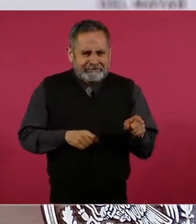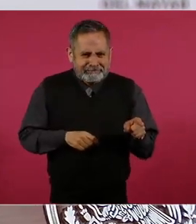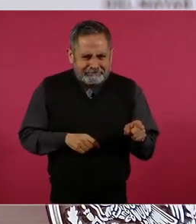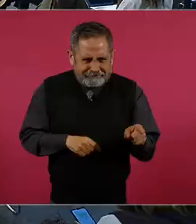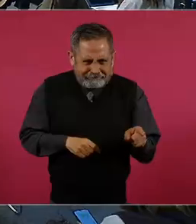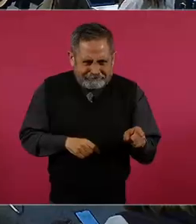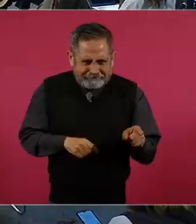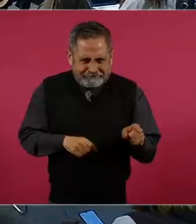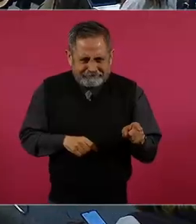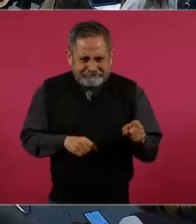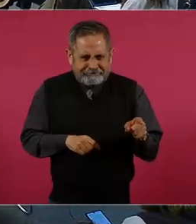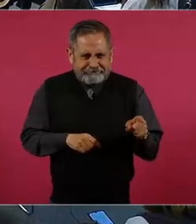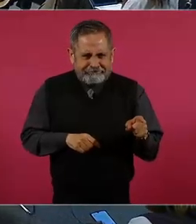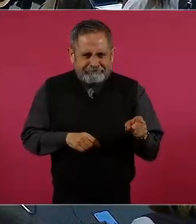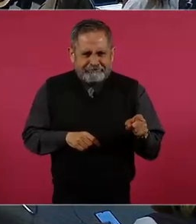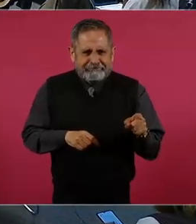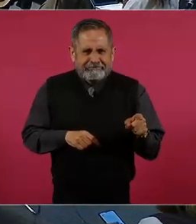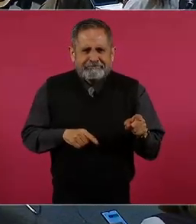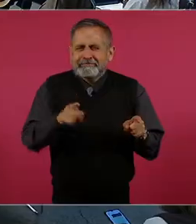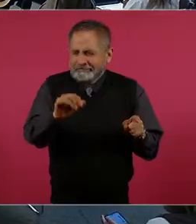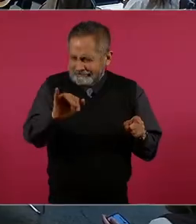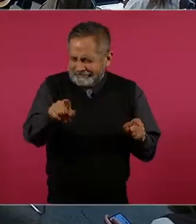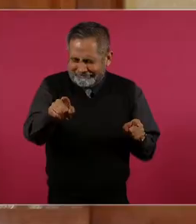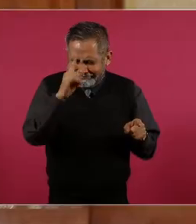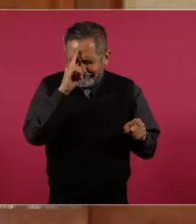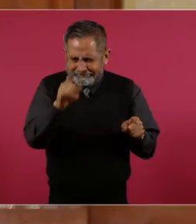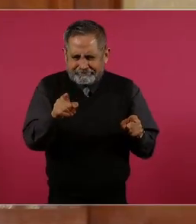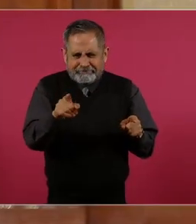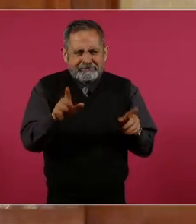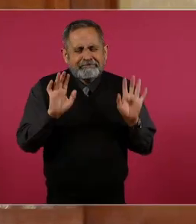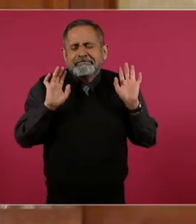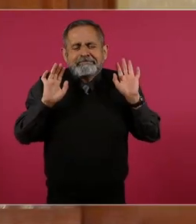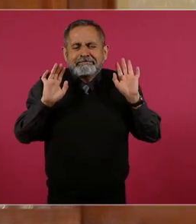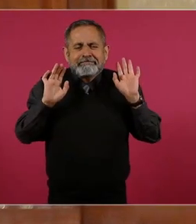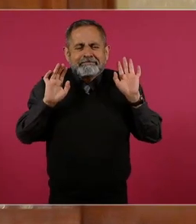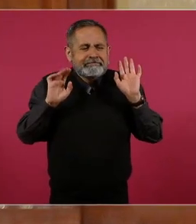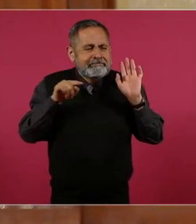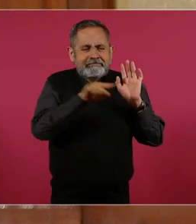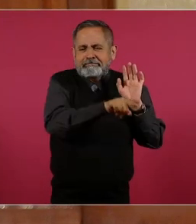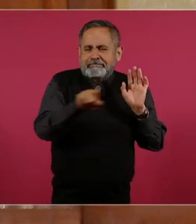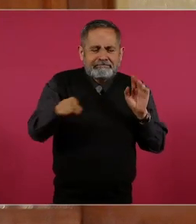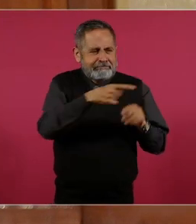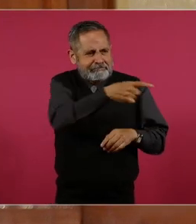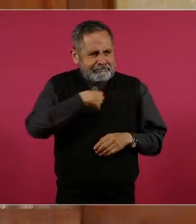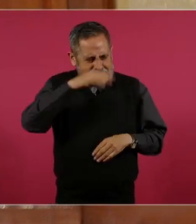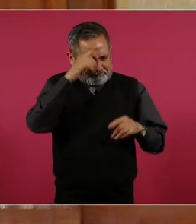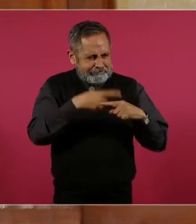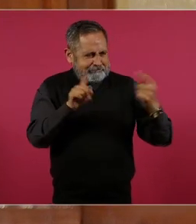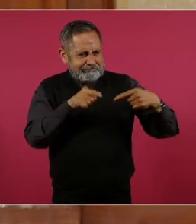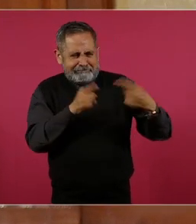Lozano, sí? Sí, que independientemente de las diferencias que podemos tener,